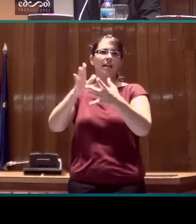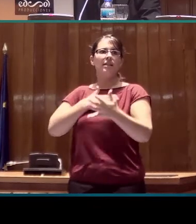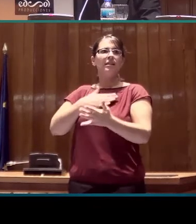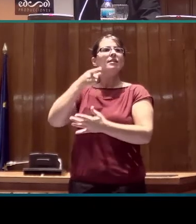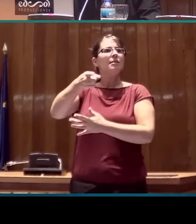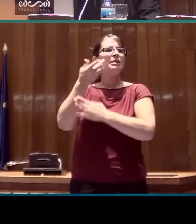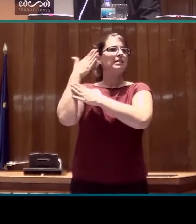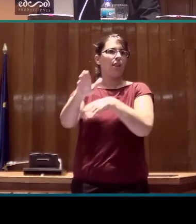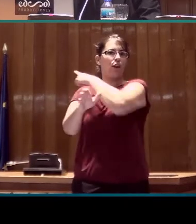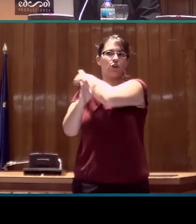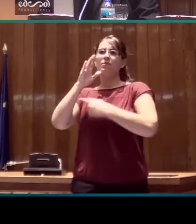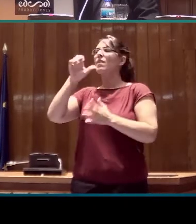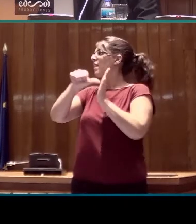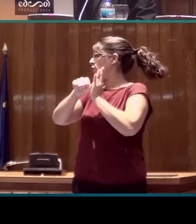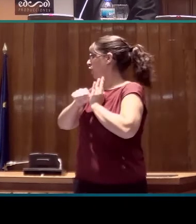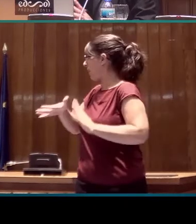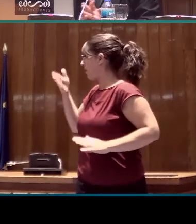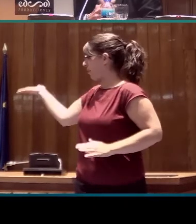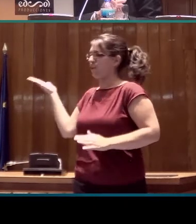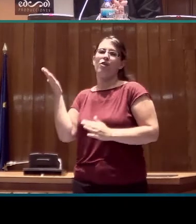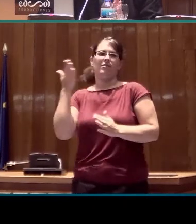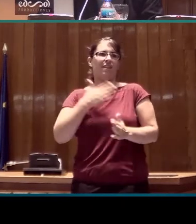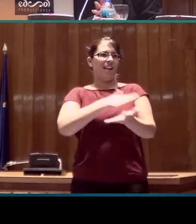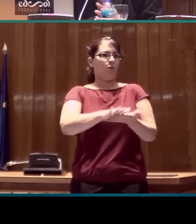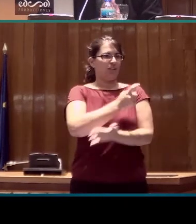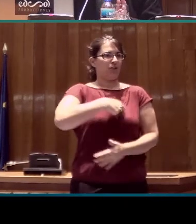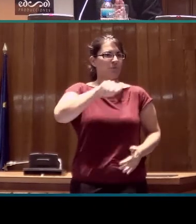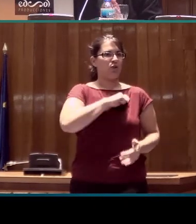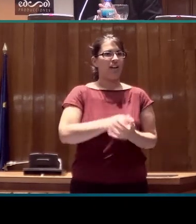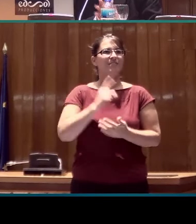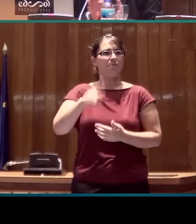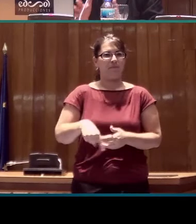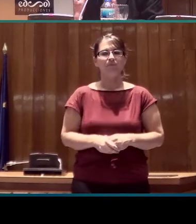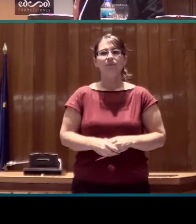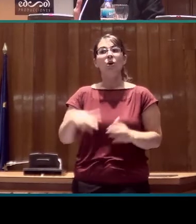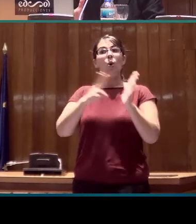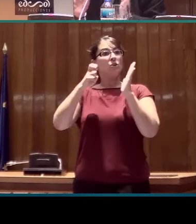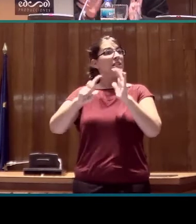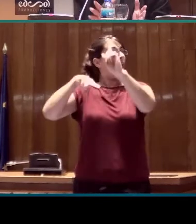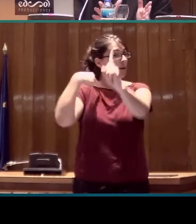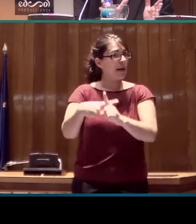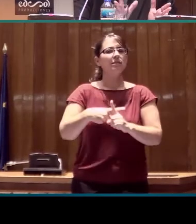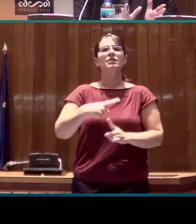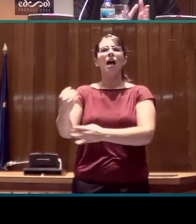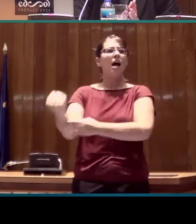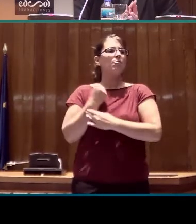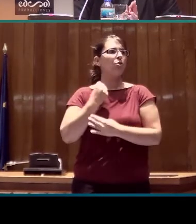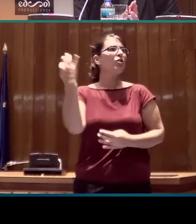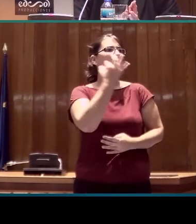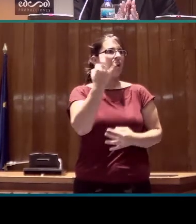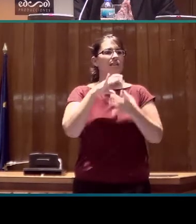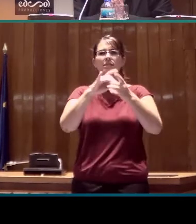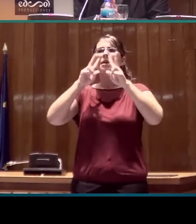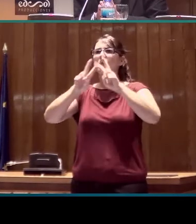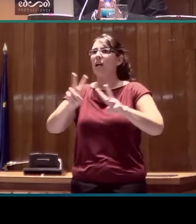presentación, con el Centro de Normalización Lingüística de Lenguas de Signos Española. UCILSE, además, cuenta con el respaldo en cuanto a